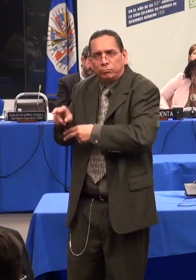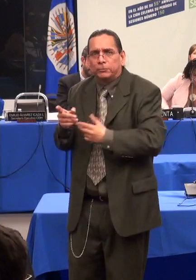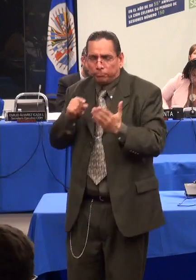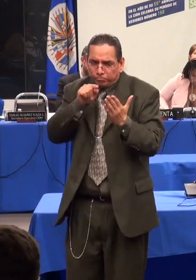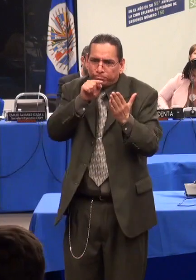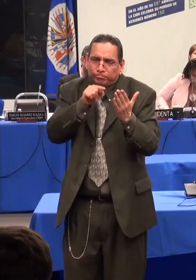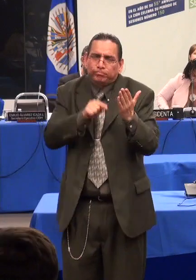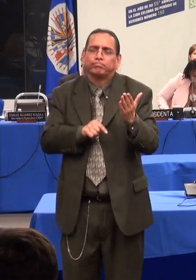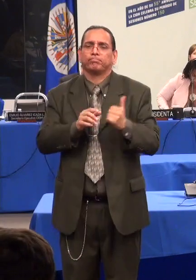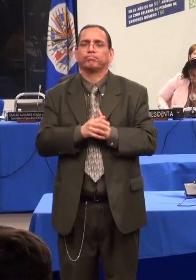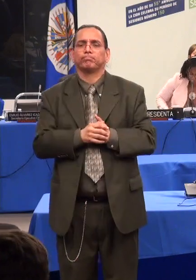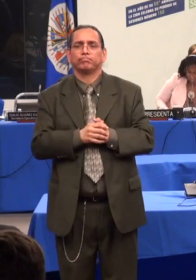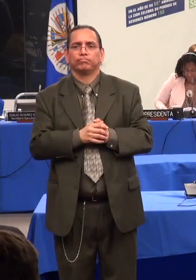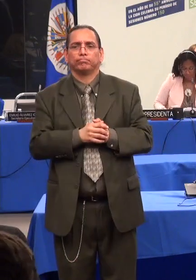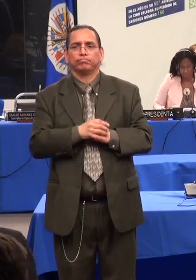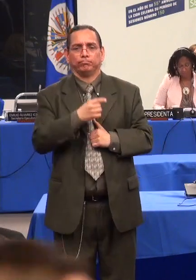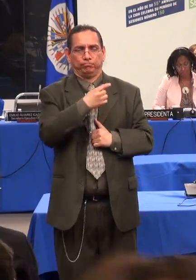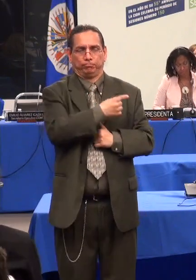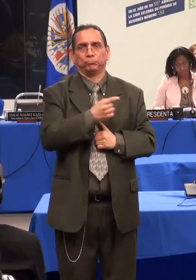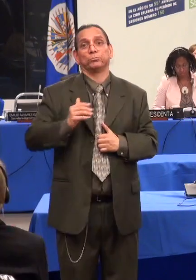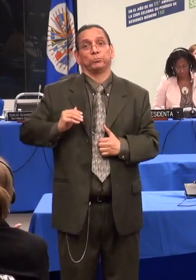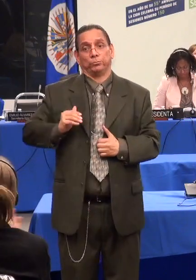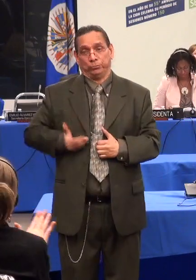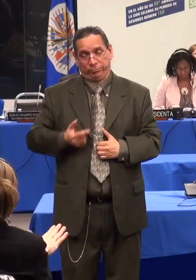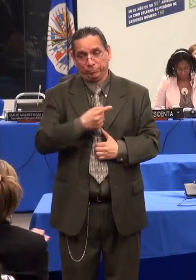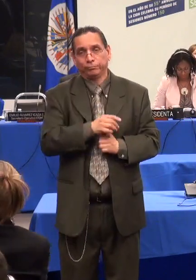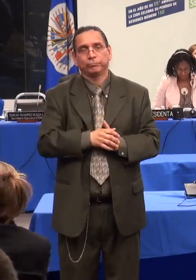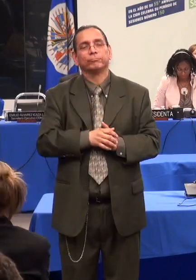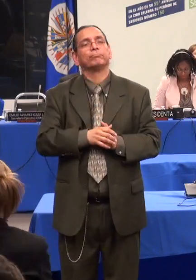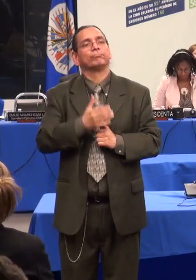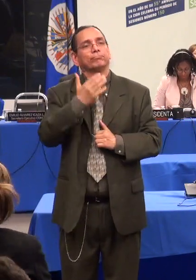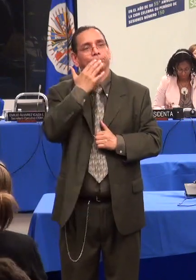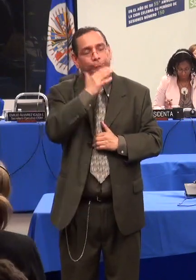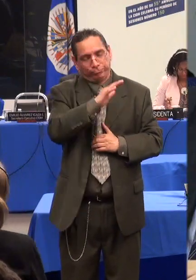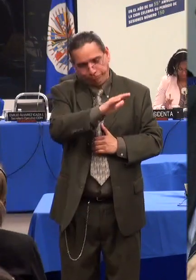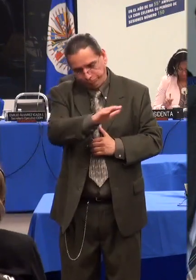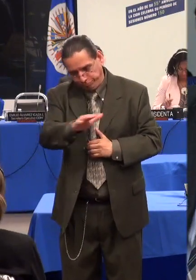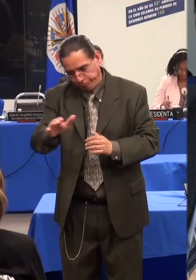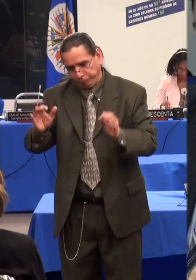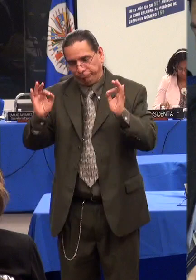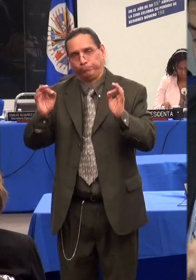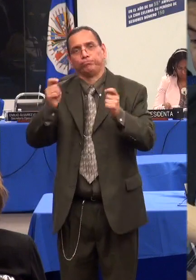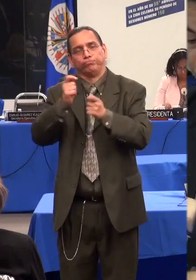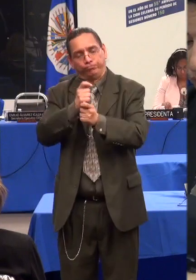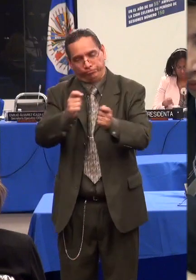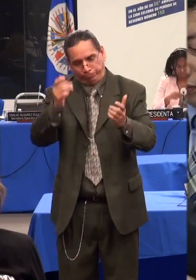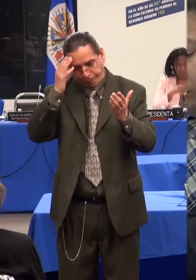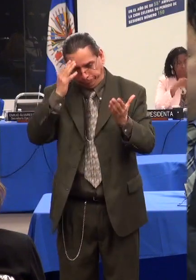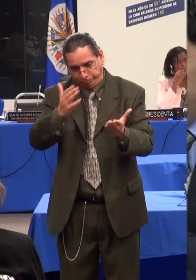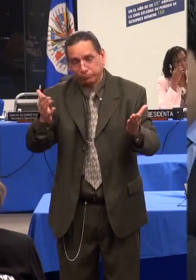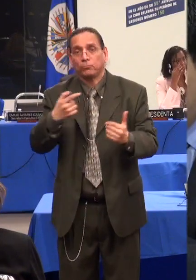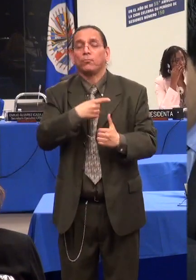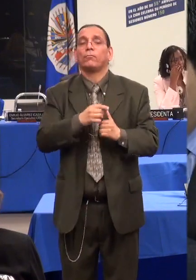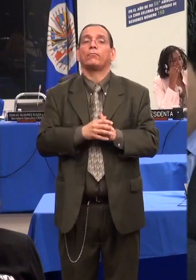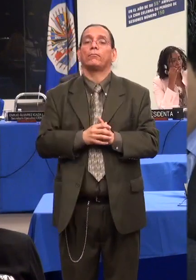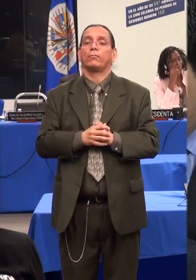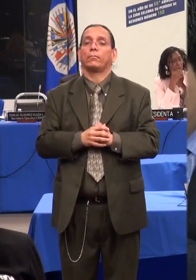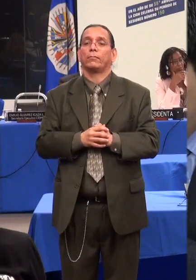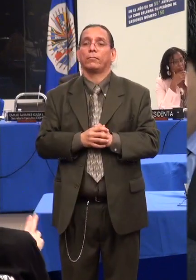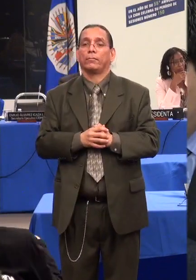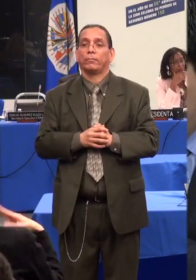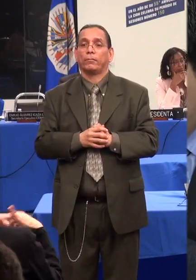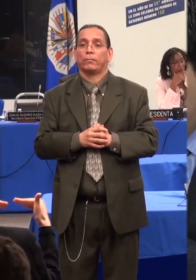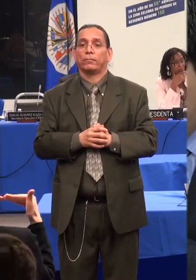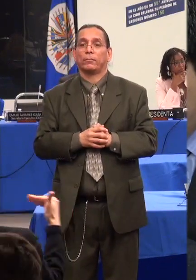del Sistema Nacional de Discapacidad, se ha formulado una nueva política en discapacidad e inclusión social de carácter intersectorial y que